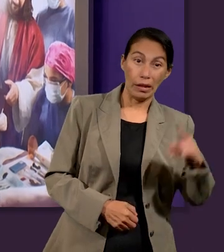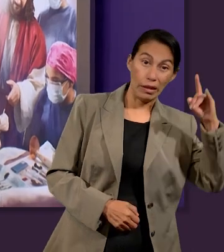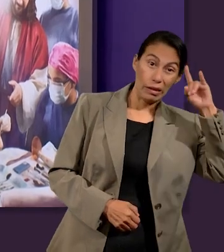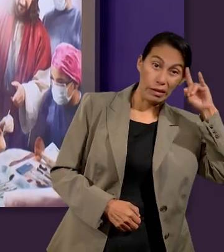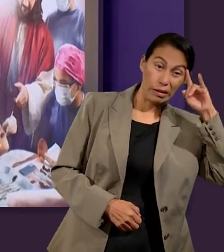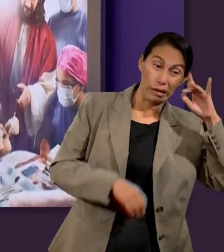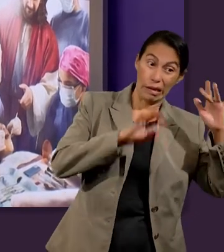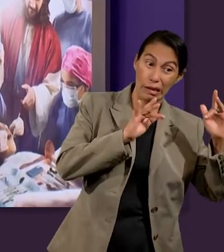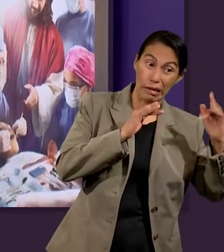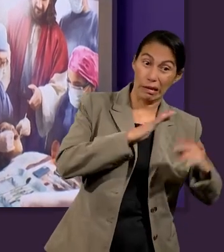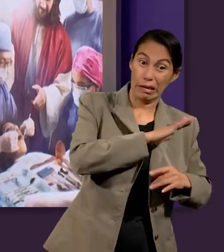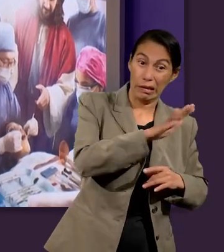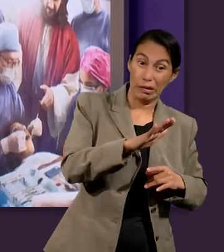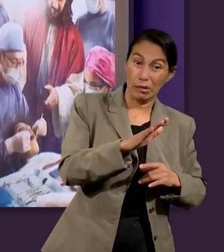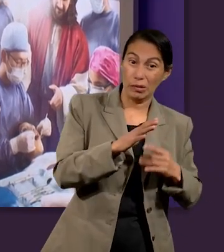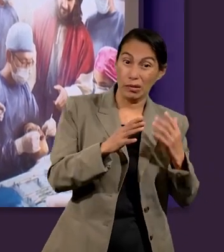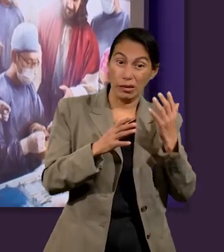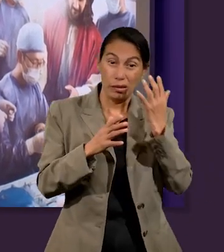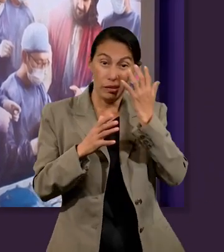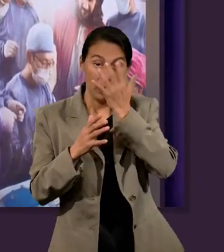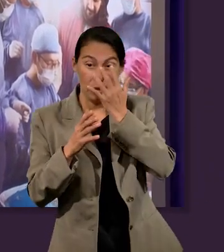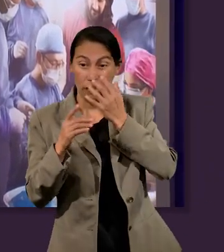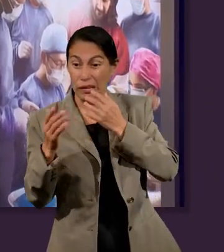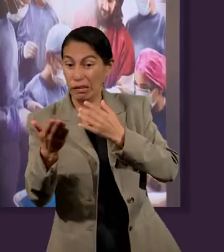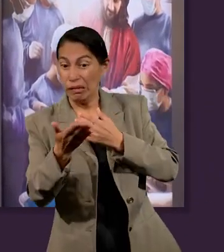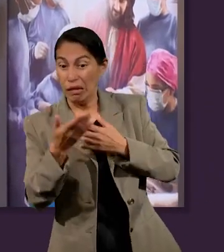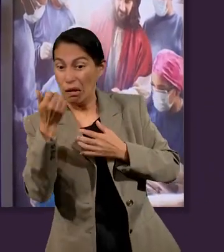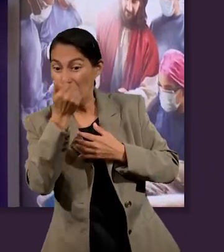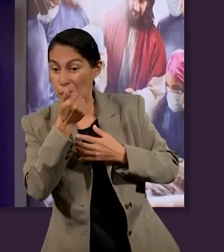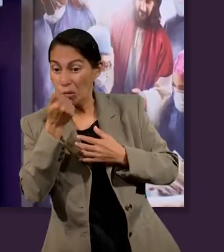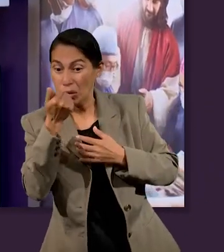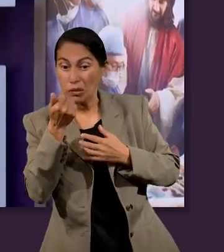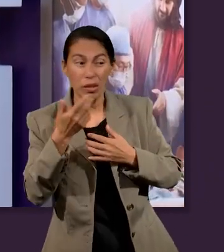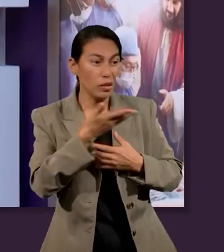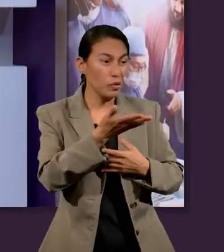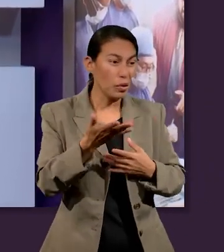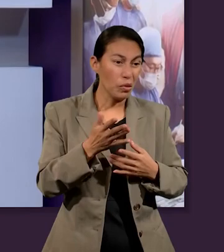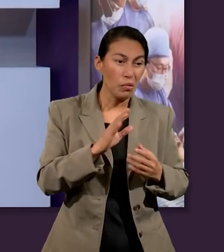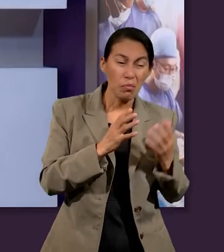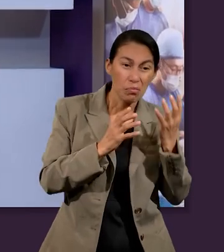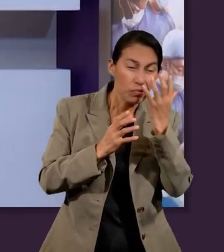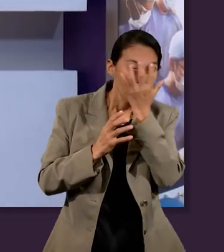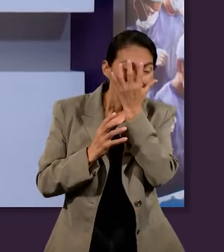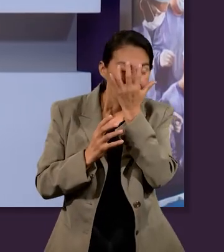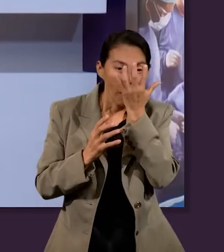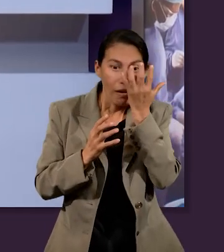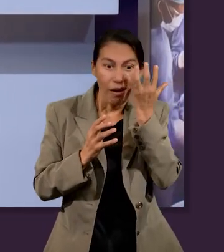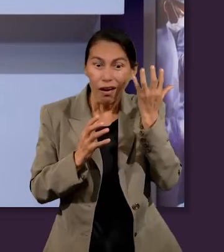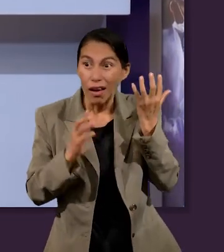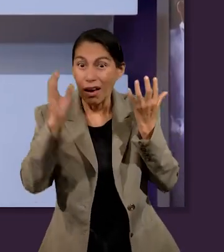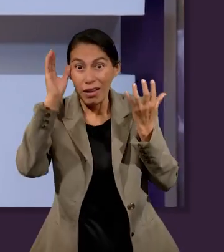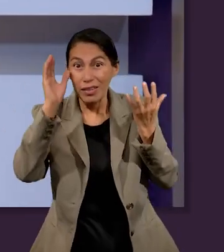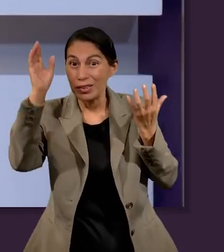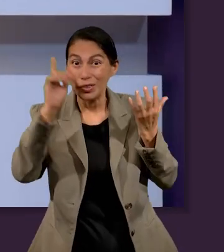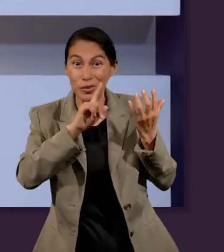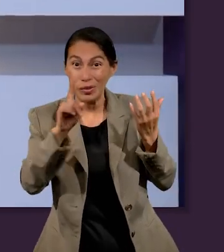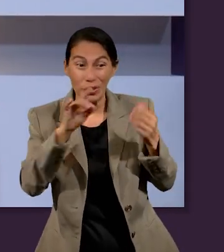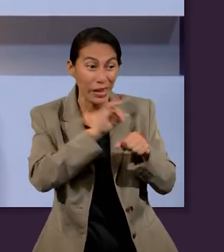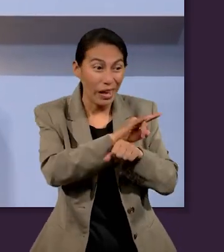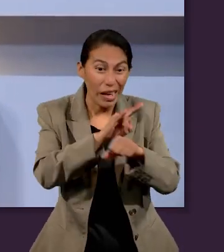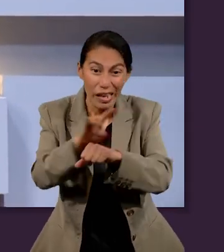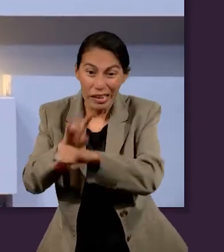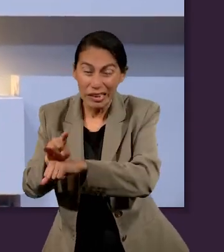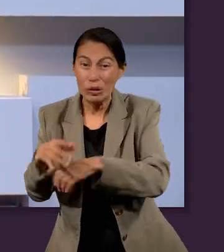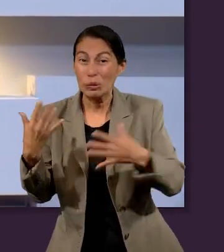Porque estos son falsos apóstoles, obreros fraudulentos, que se disfrazan como apóstoles de